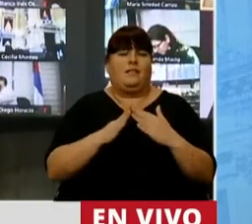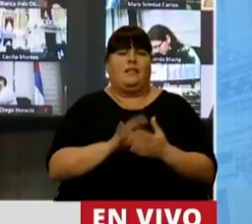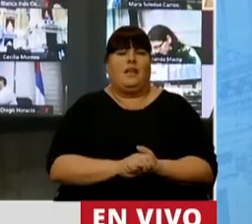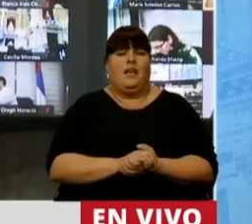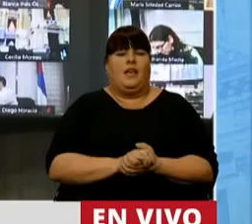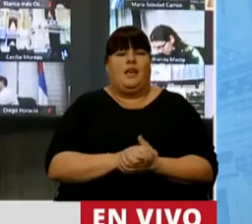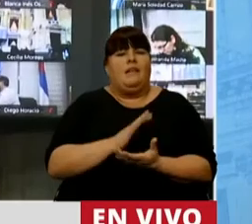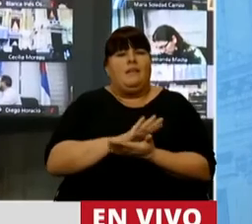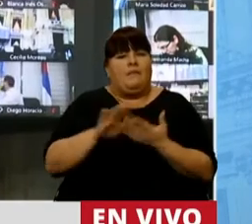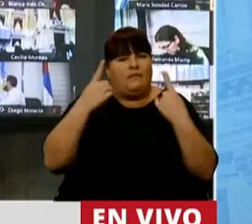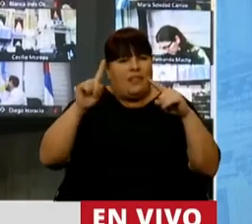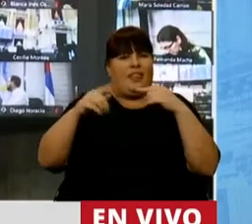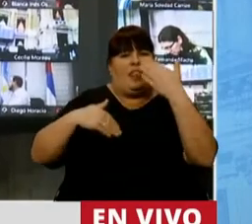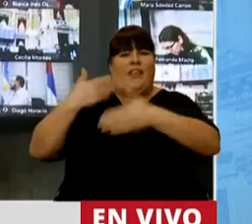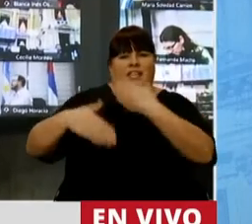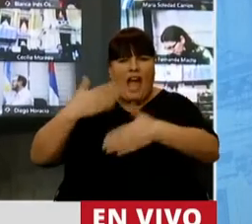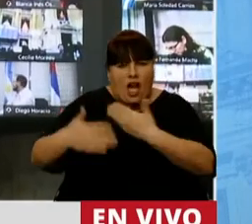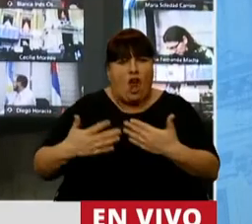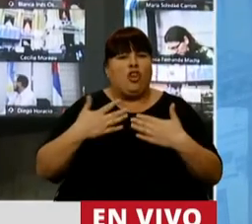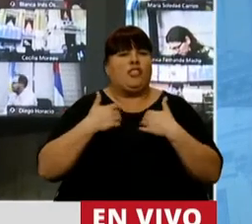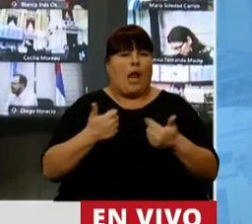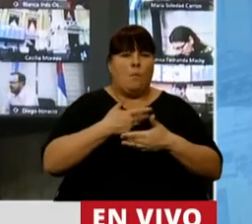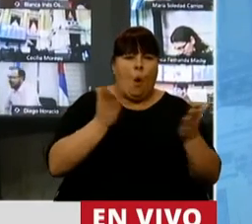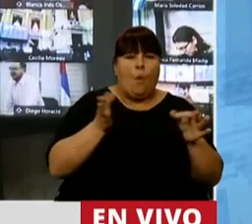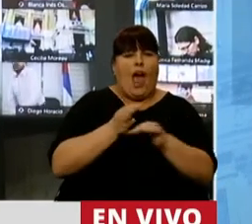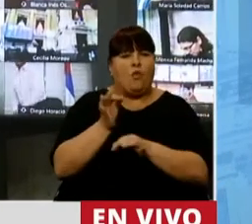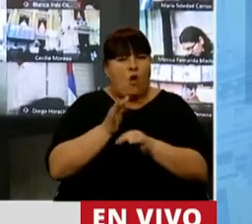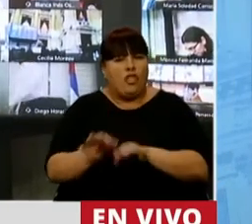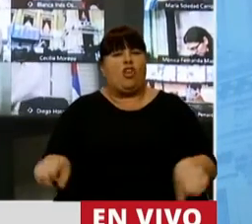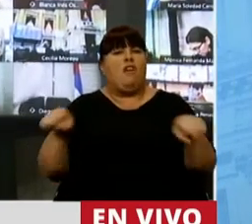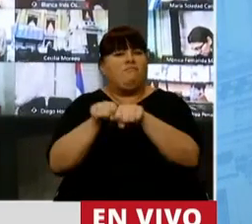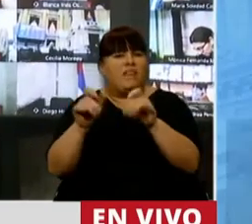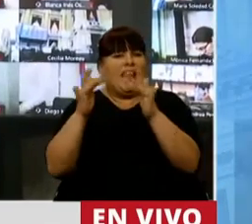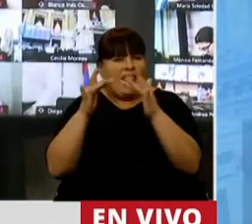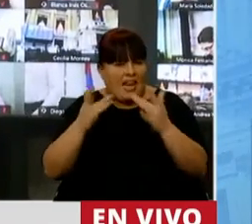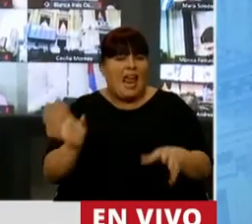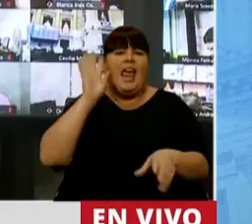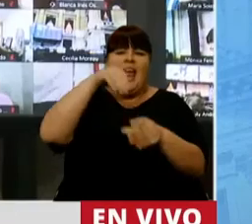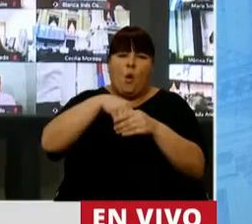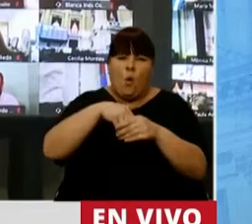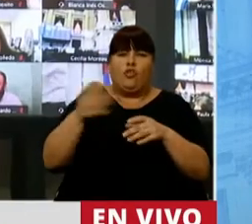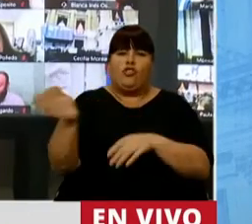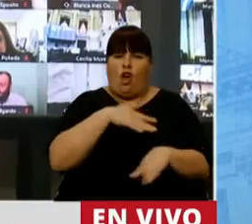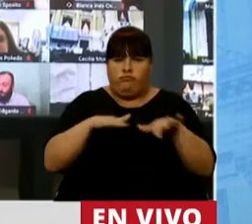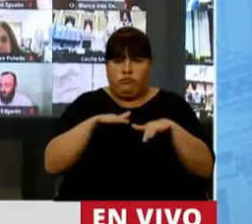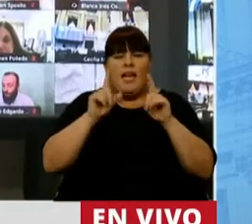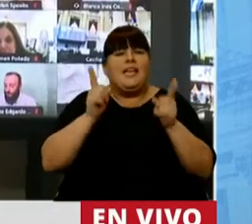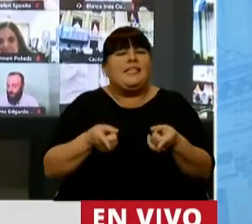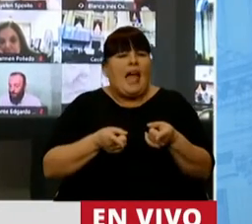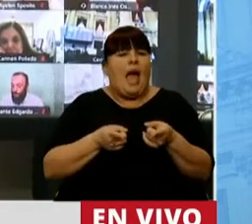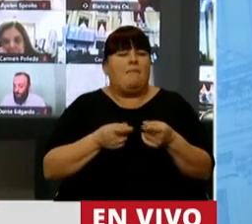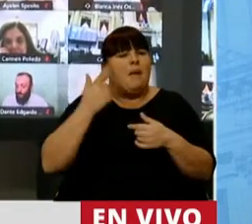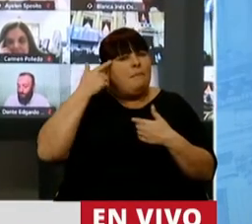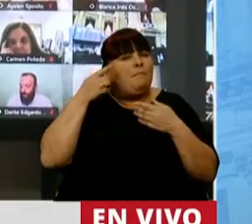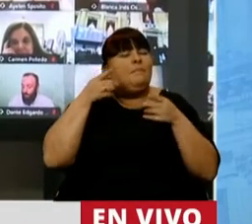la innovación y el desarrollo, la salud pública, la educación y conectividad, la inclusión activa y la gestión